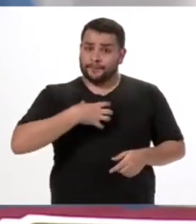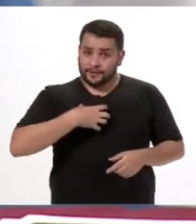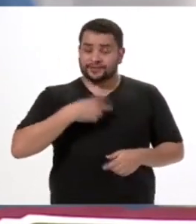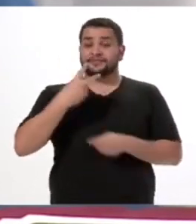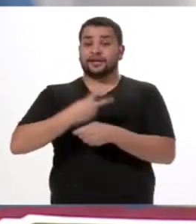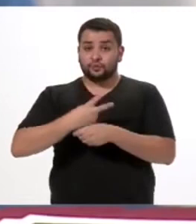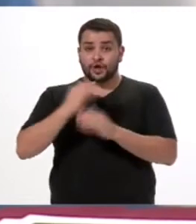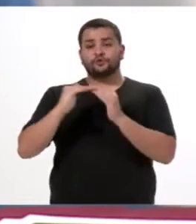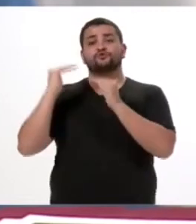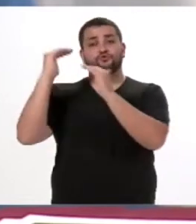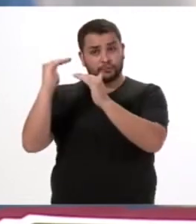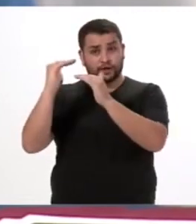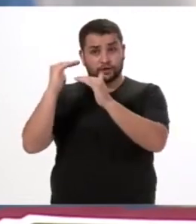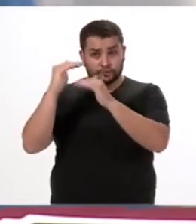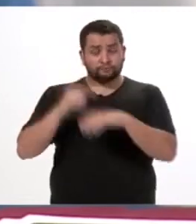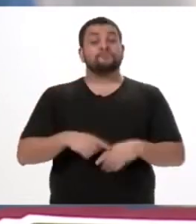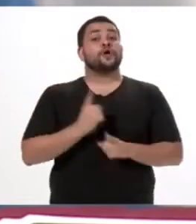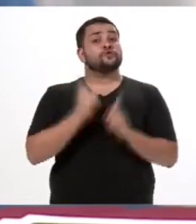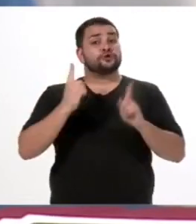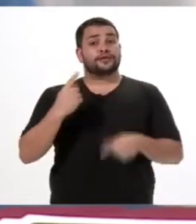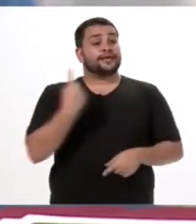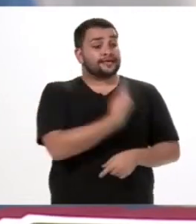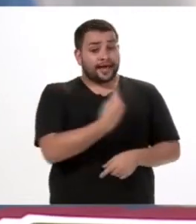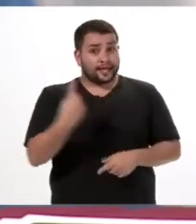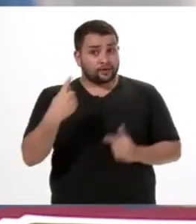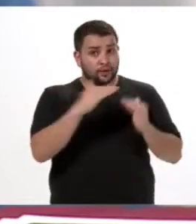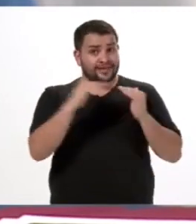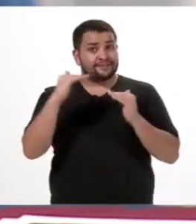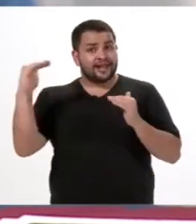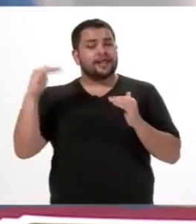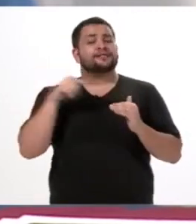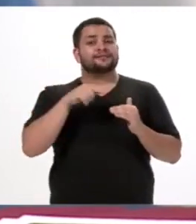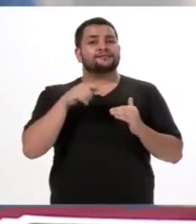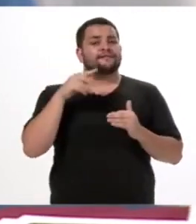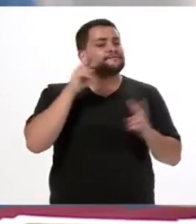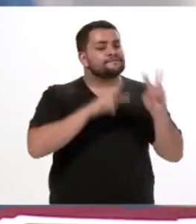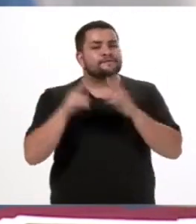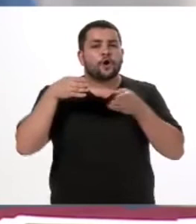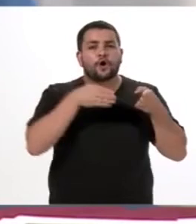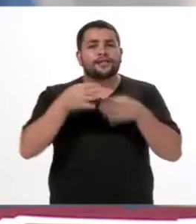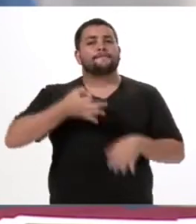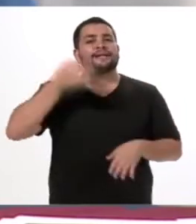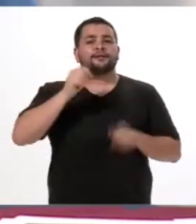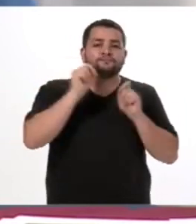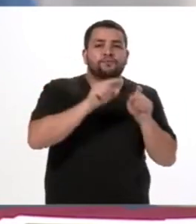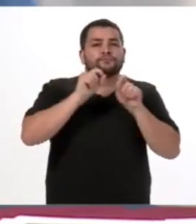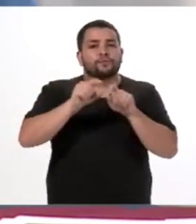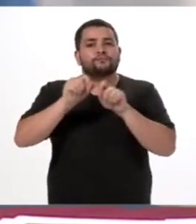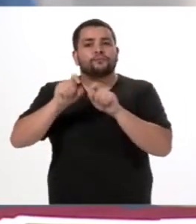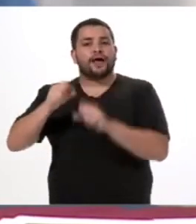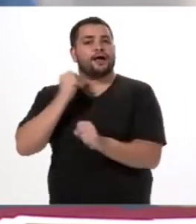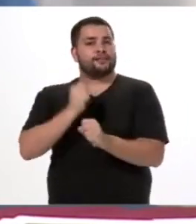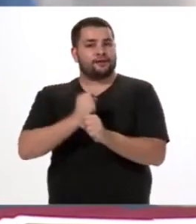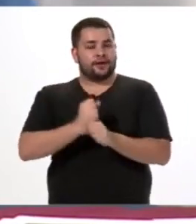secundario y superior, donde los docentes de cada uno de esos niveles van a encontrar orientaciones específicas para el